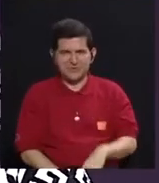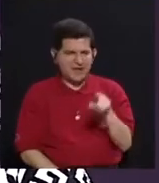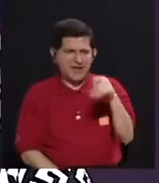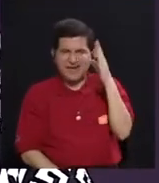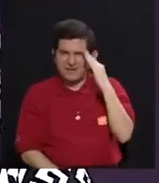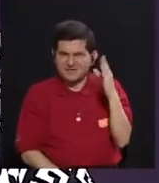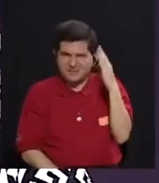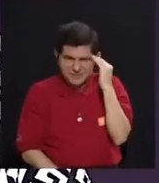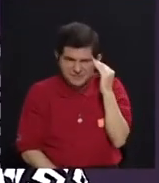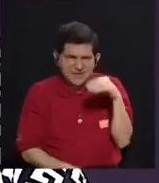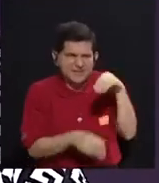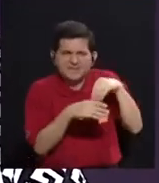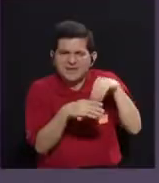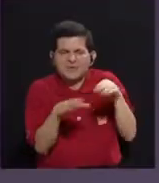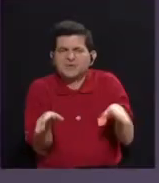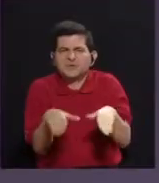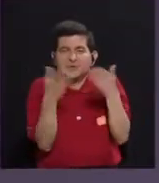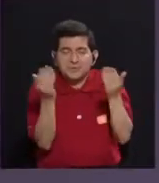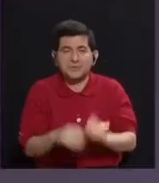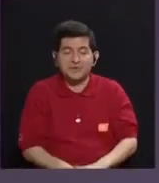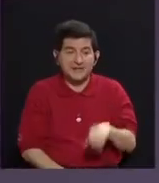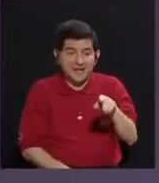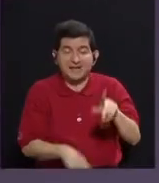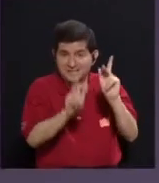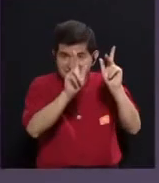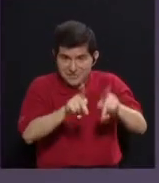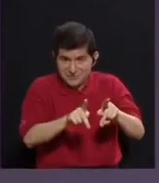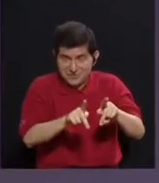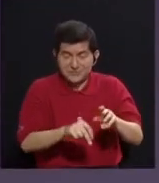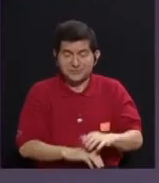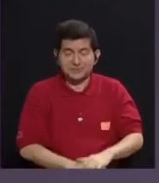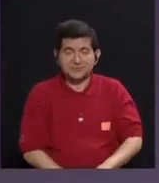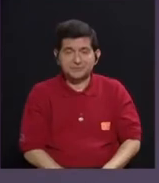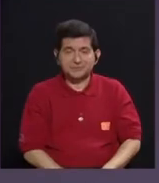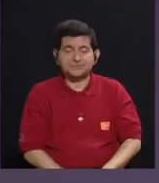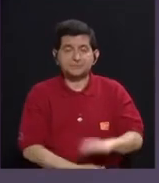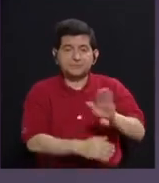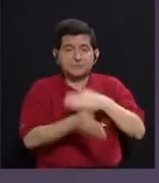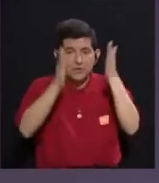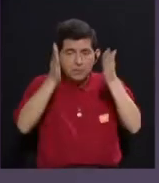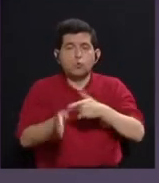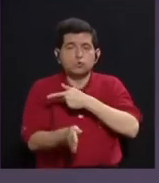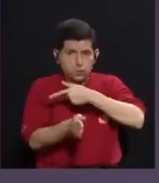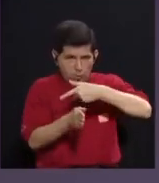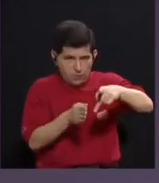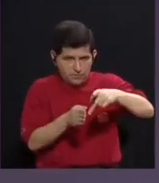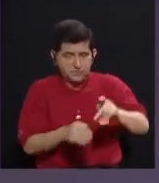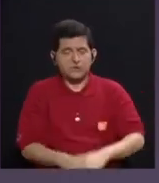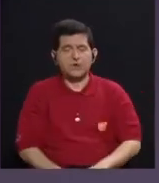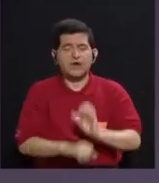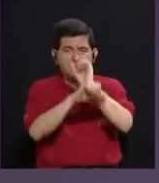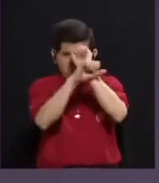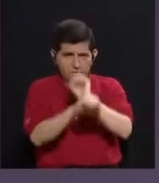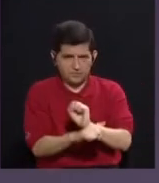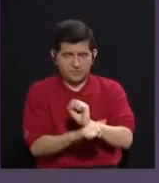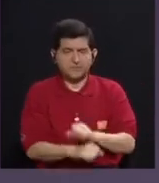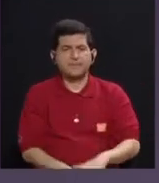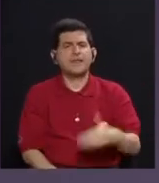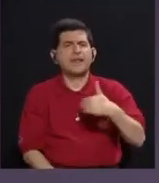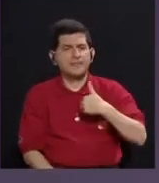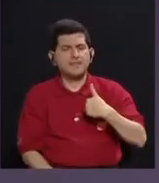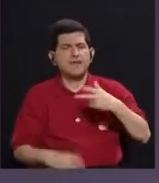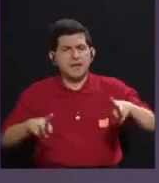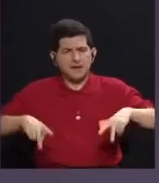que vive, qué es que aporta. Este personaje es un músico profesional folclórico, es